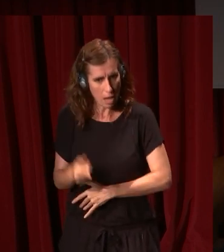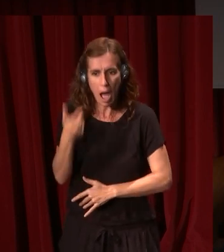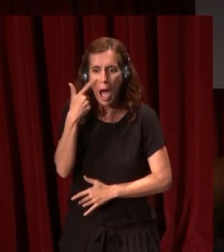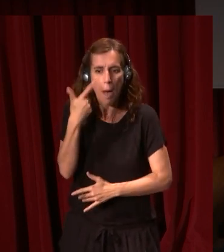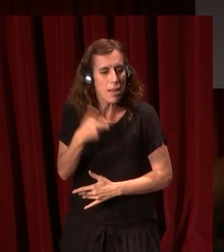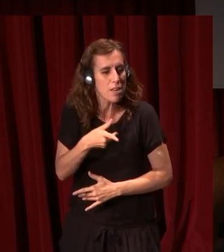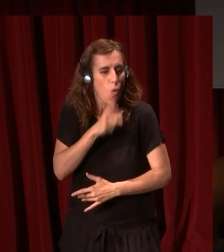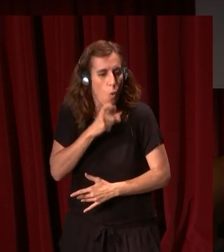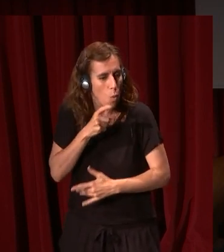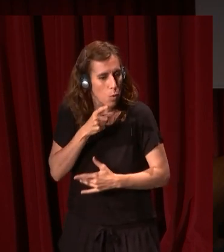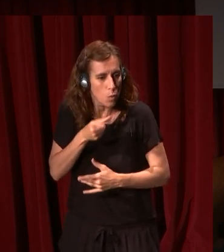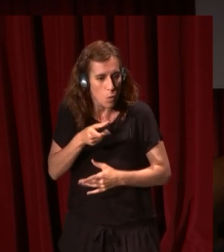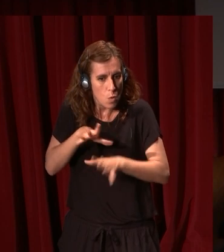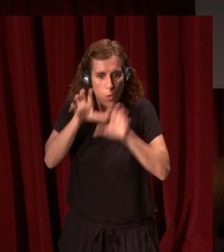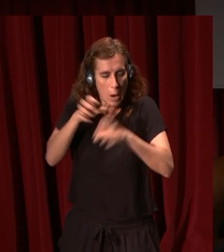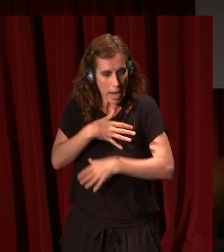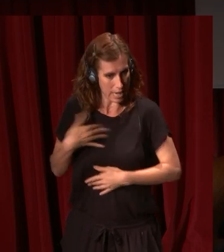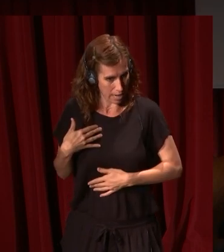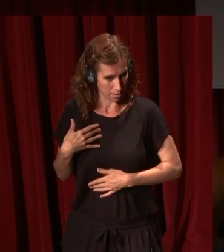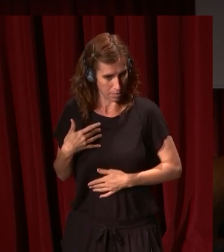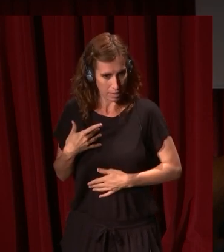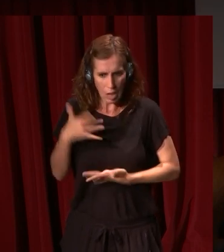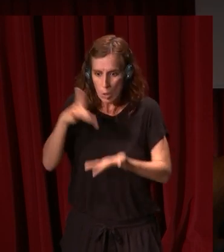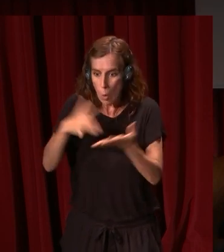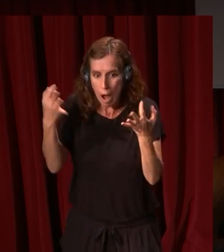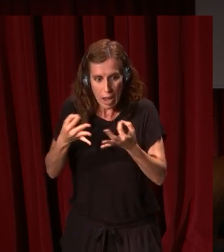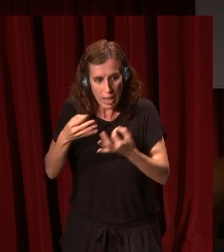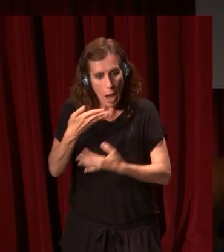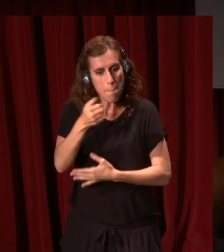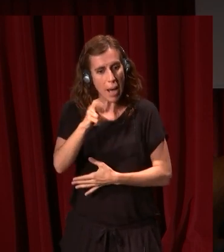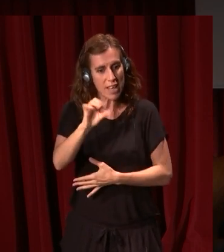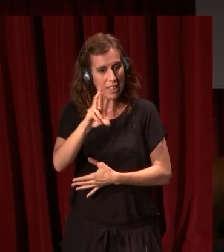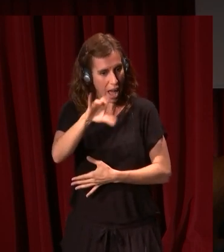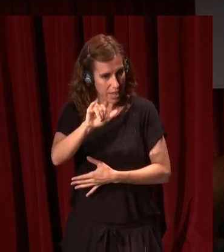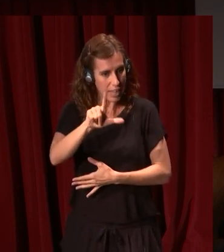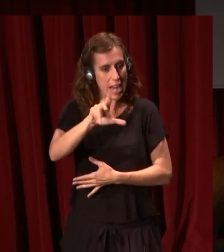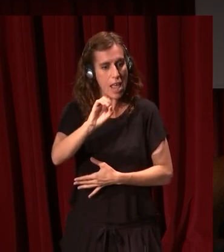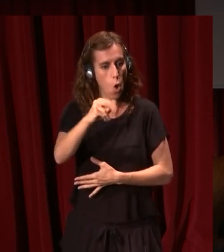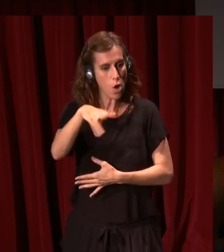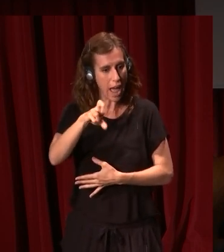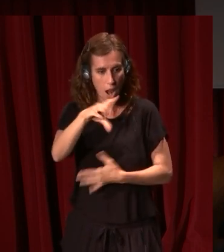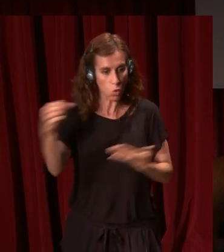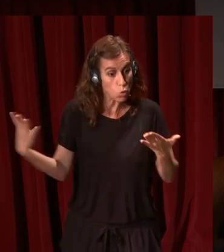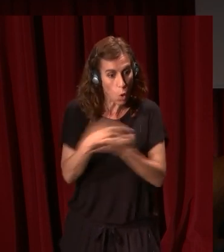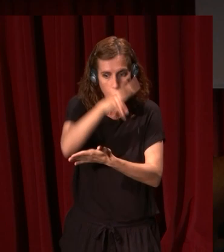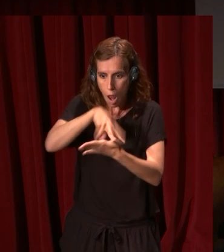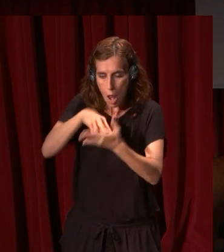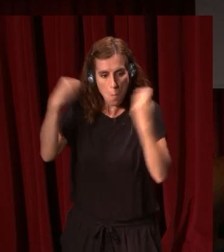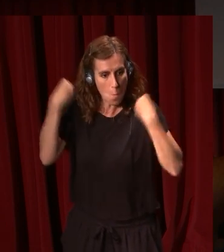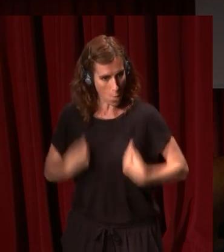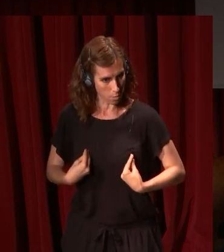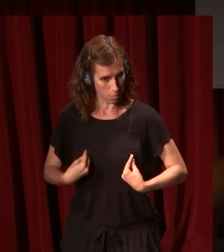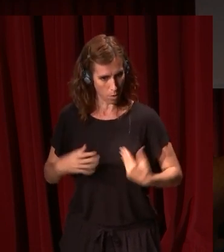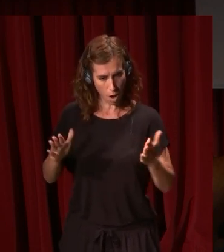antigüedad. Y leen a Alberti, para conocer lo que está pasando ahí. Y leen a Vasari, y leen a Leonardo. Todos leen lo mismo, en ediciones que se están